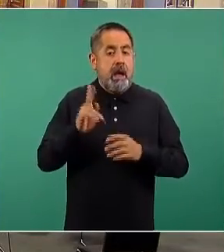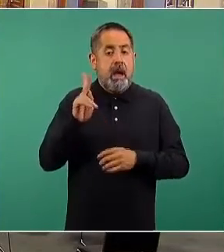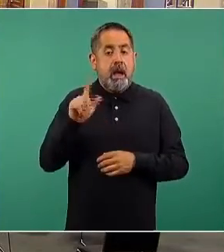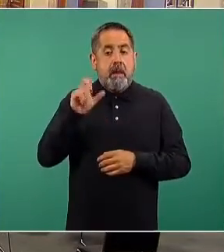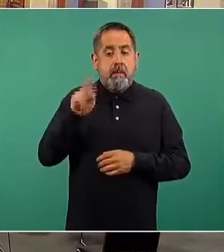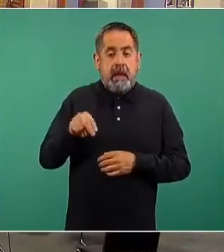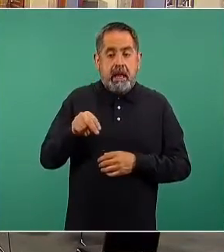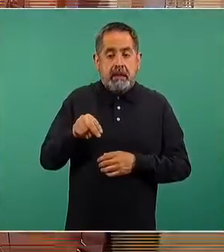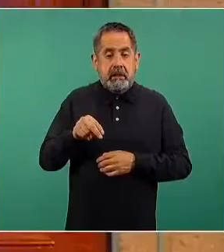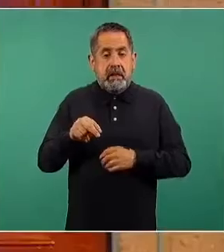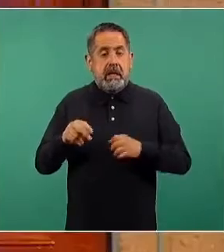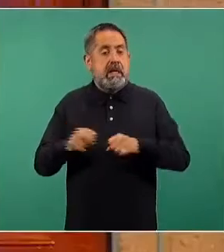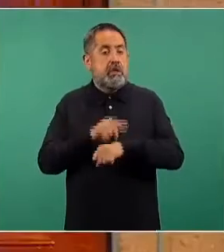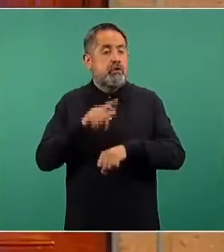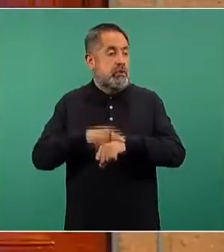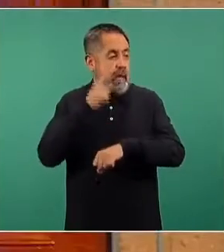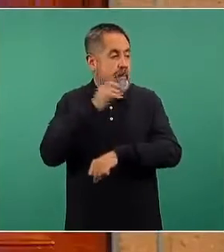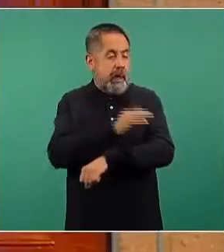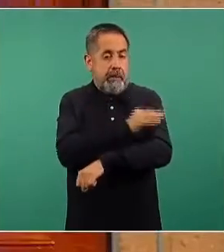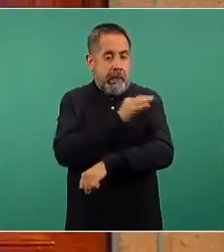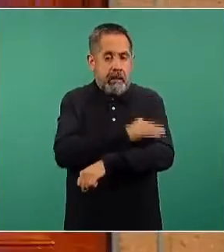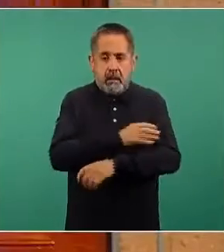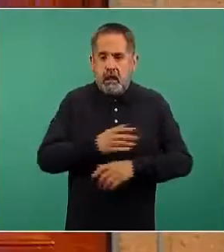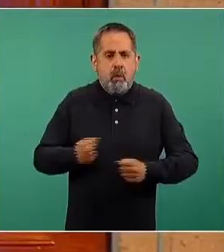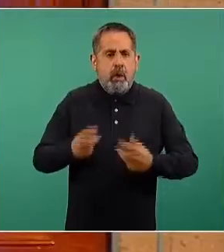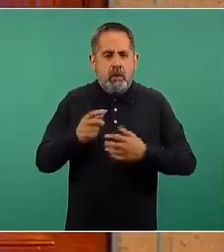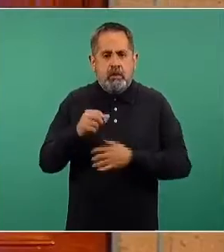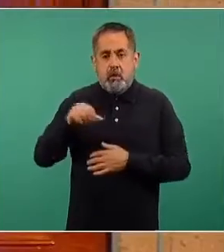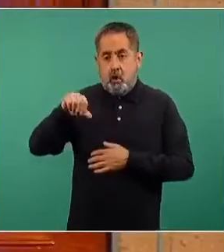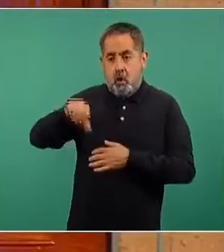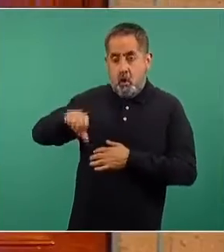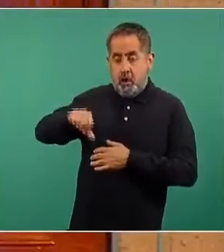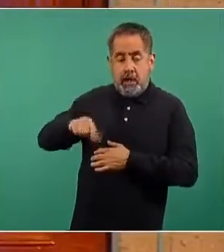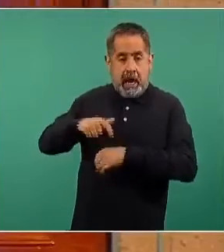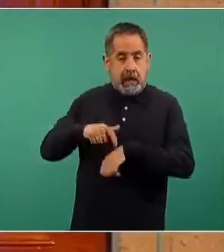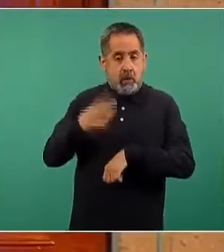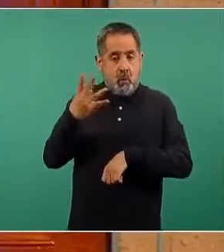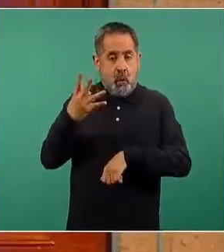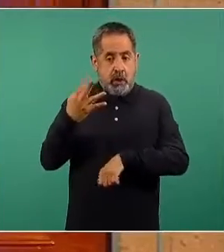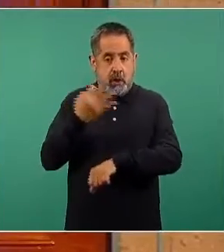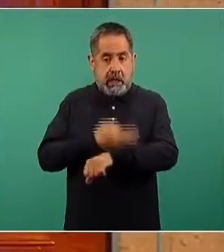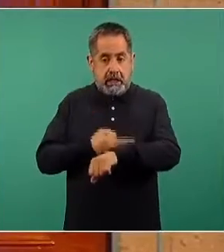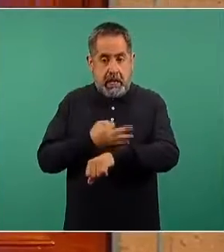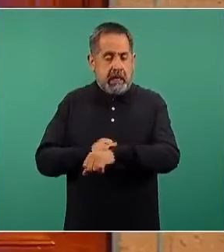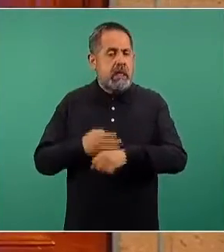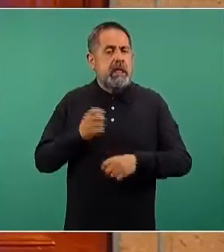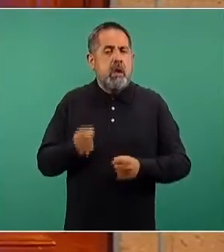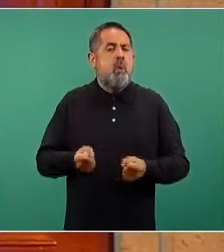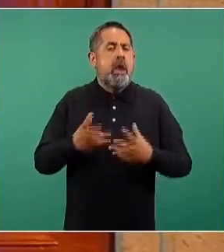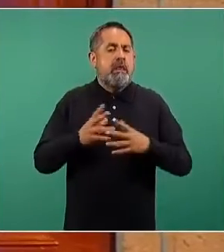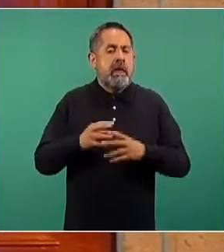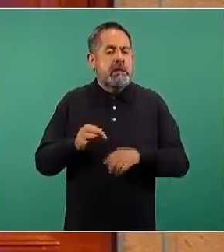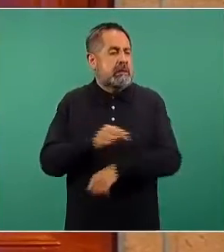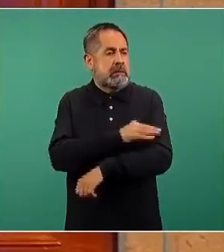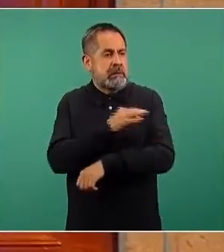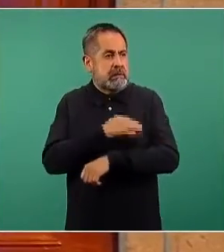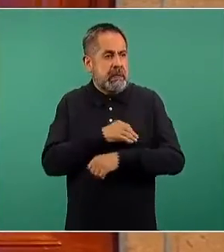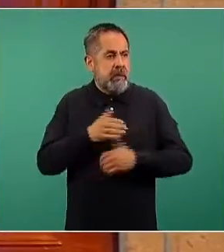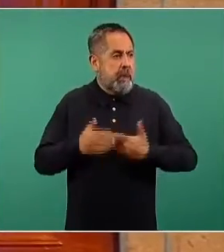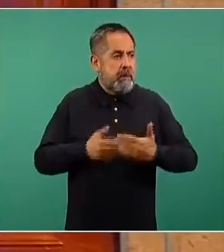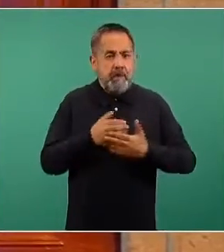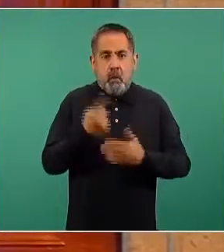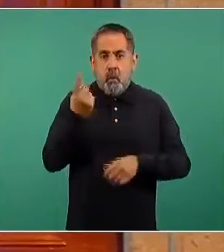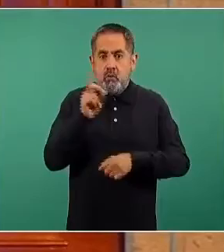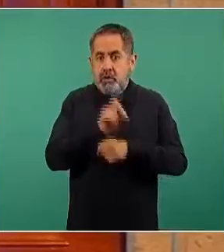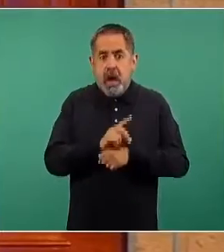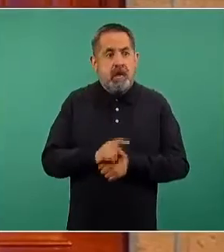Nacional de Vacunación, el avance de la misma al corte de las 4 de la tarde para el día de hoy. Vean que tenemos un muy buen avance de dosis aplicadas para